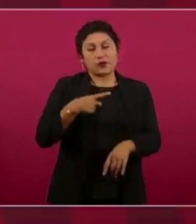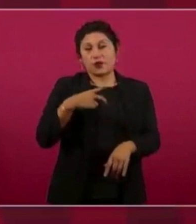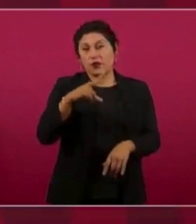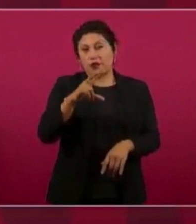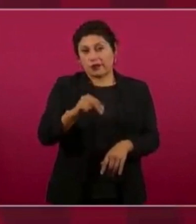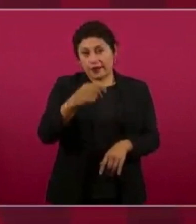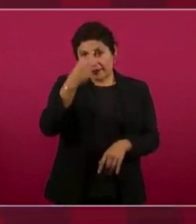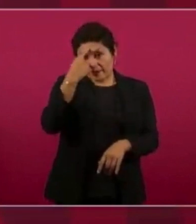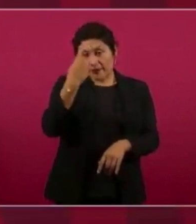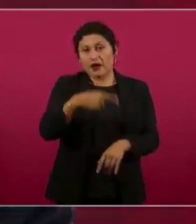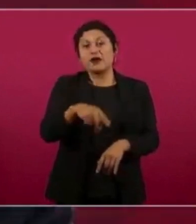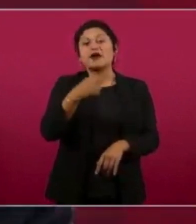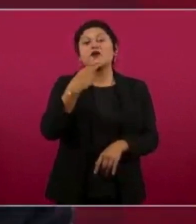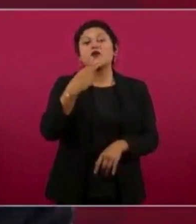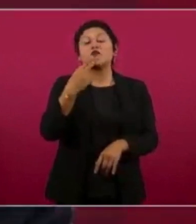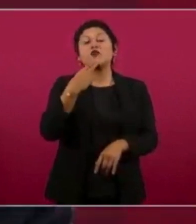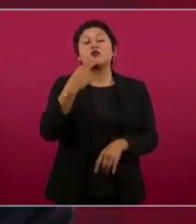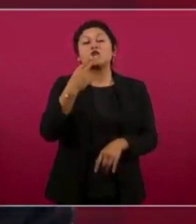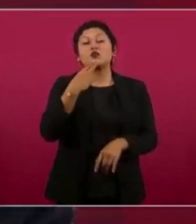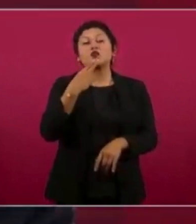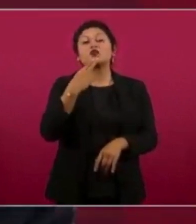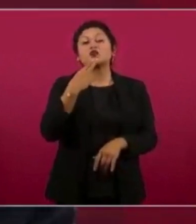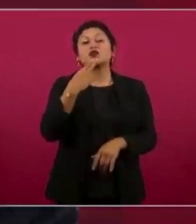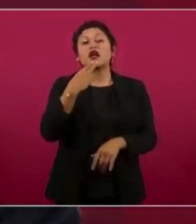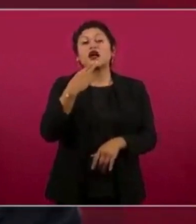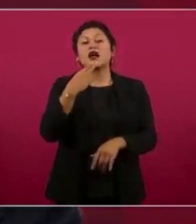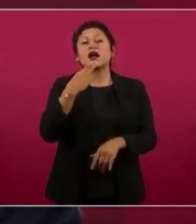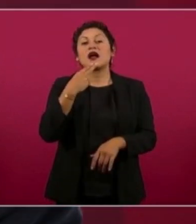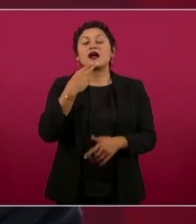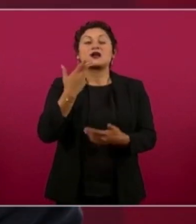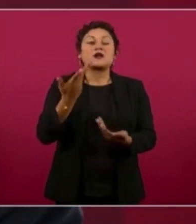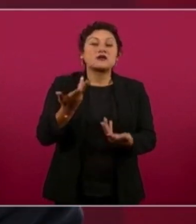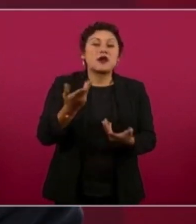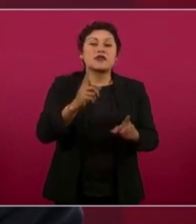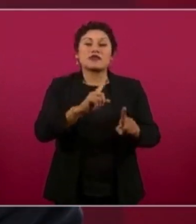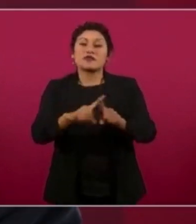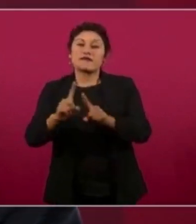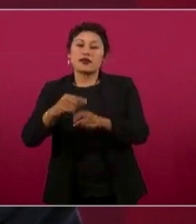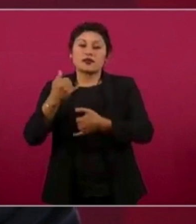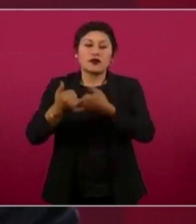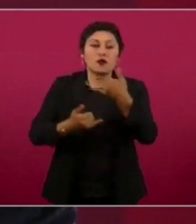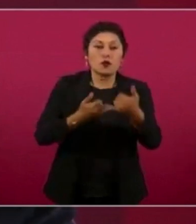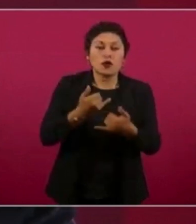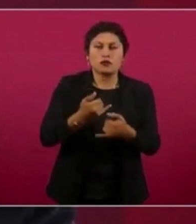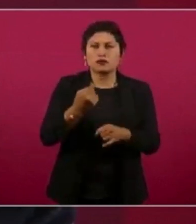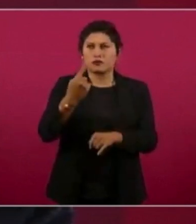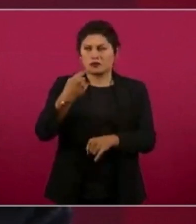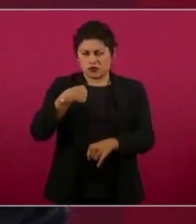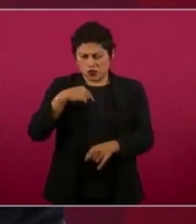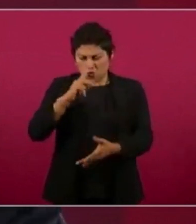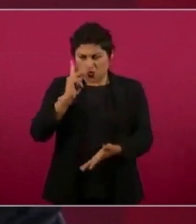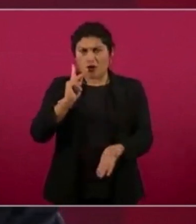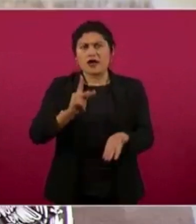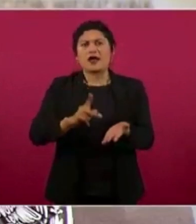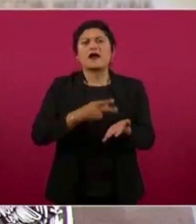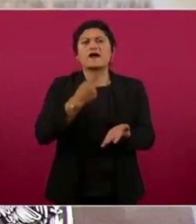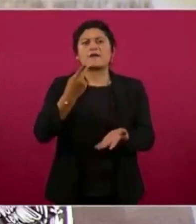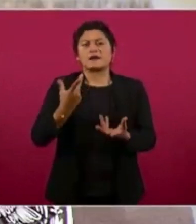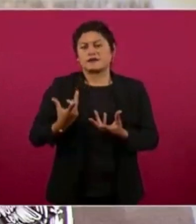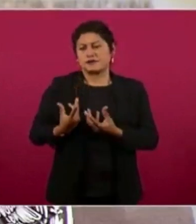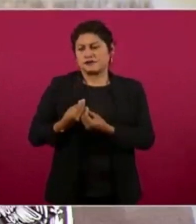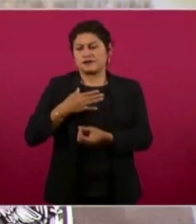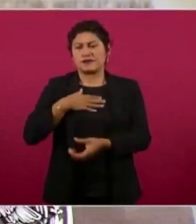cuando hay Juegos de Estrella. Una vez fui con Beatriz a un juego de